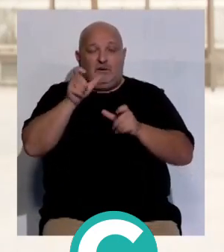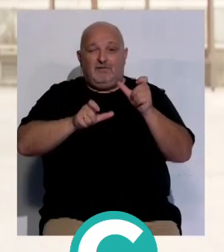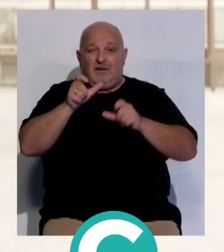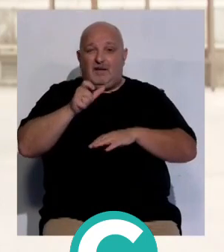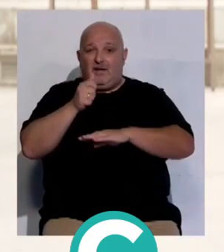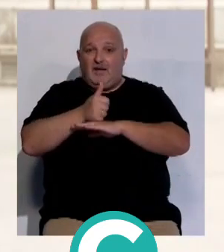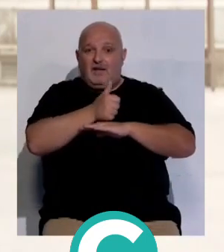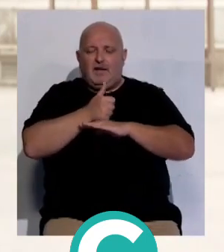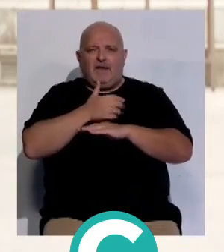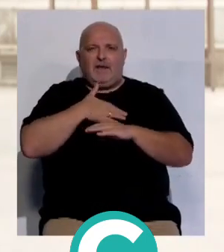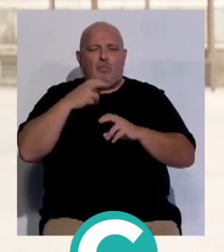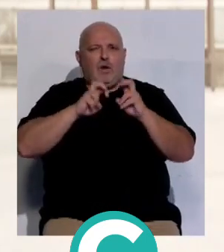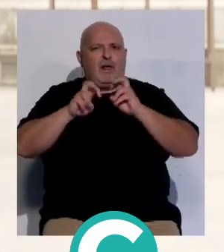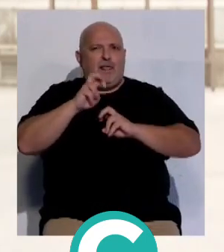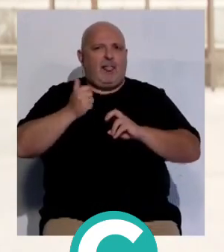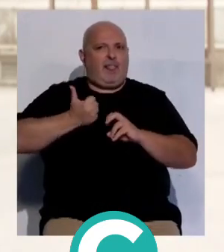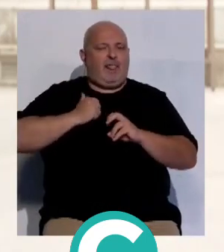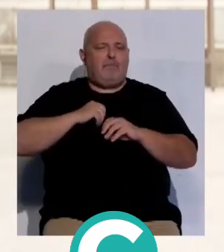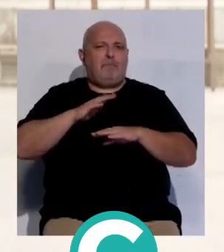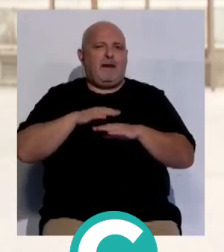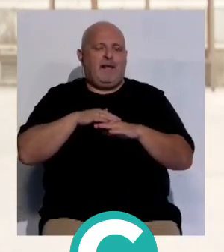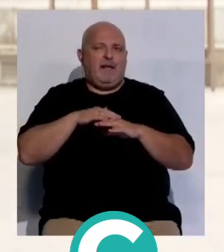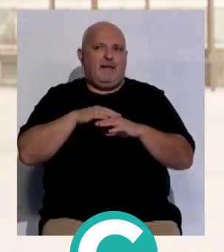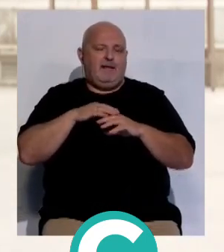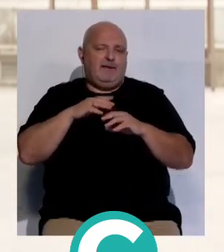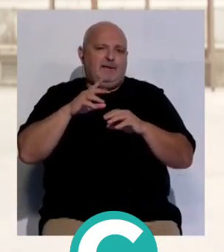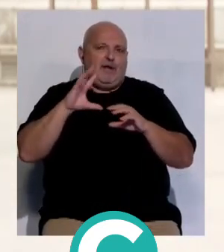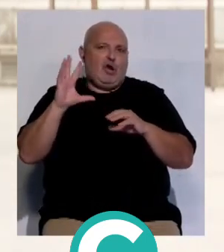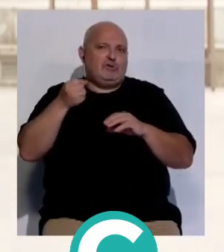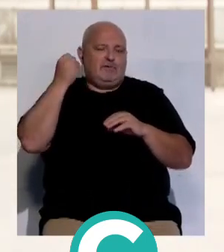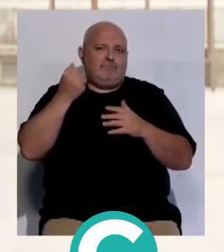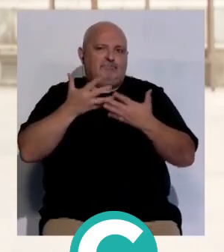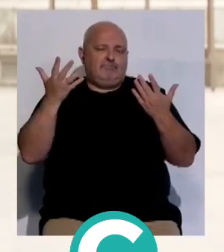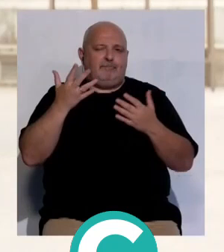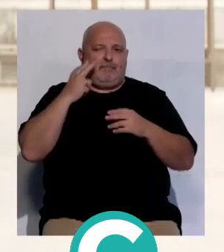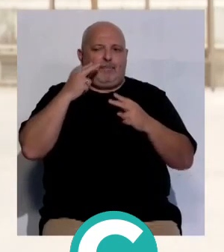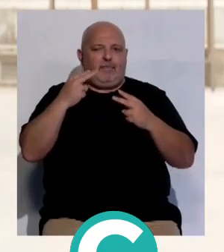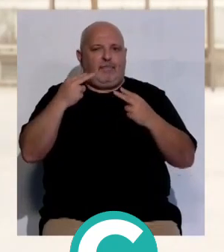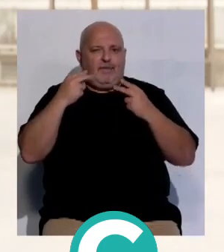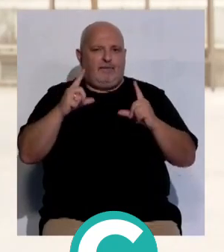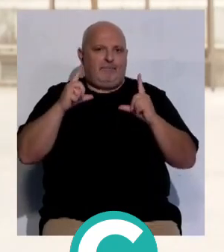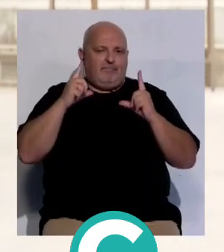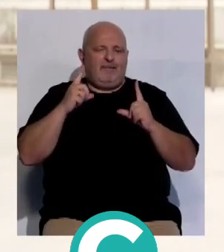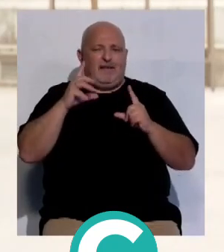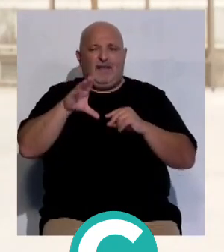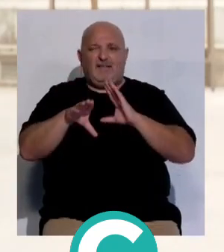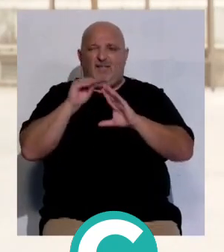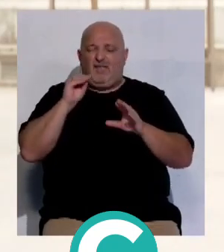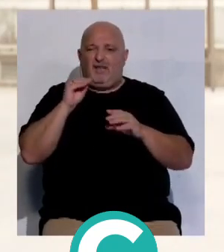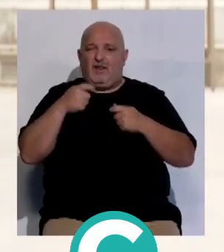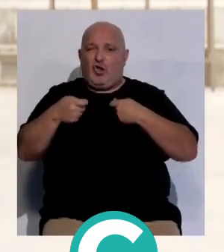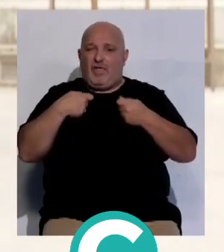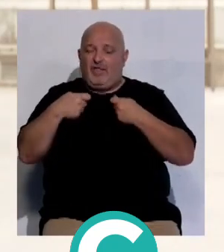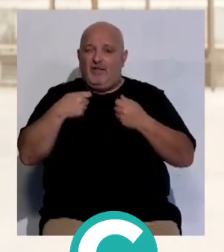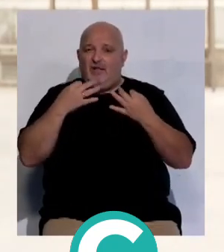y de los andaluces que quieren instrumentalizar para tratar de conseguir un rédito en algunas actuaciones Entiendo que la